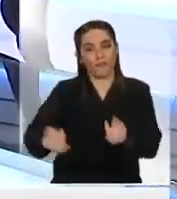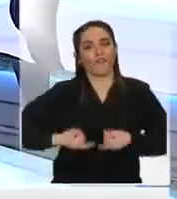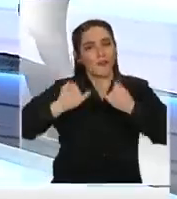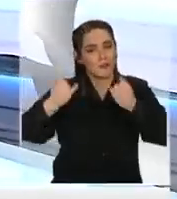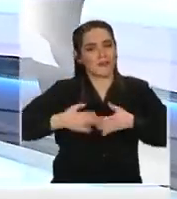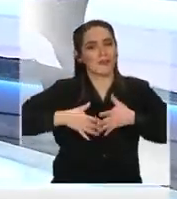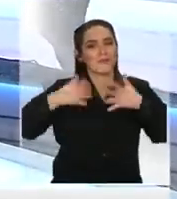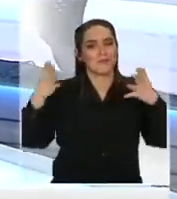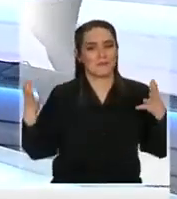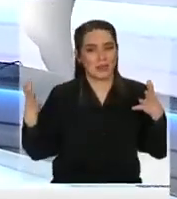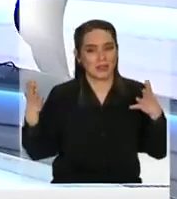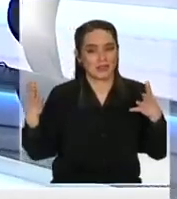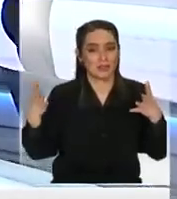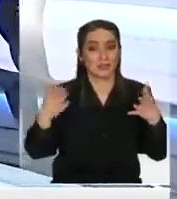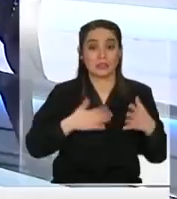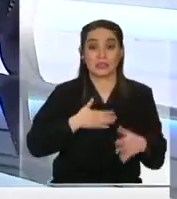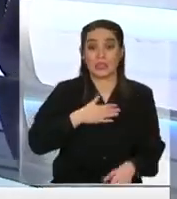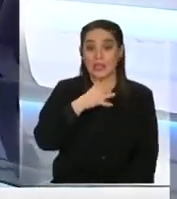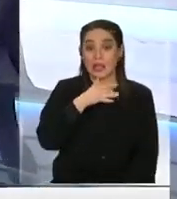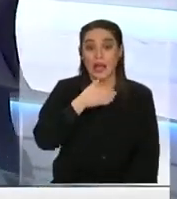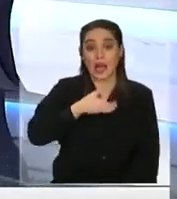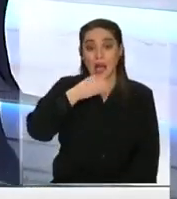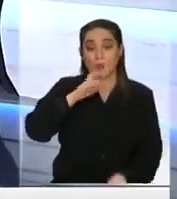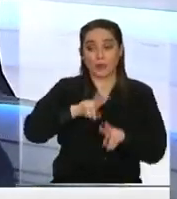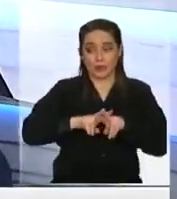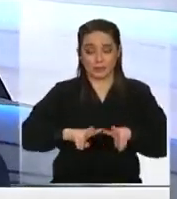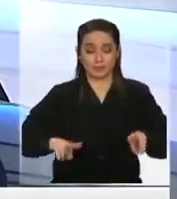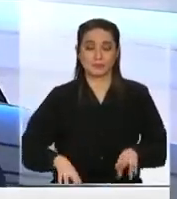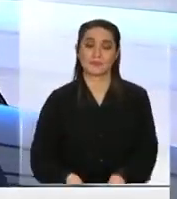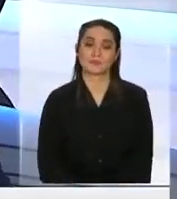uno si quieres agua para relajar un poco